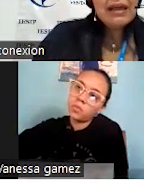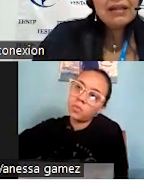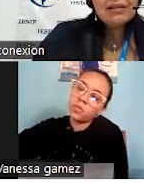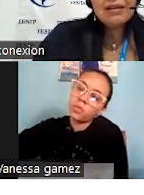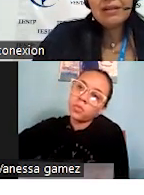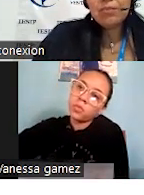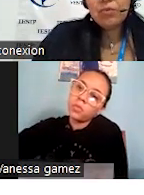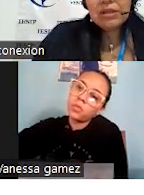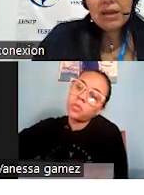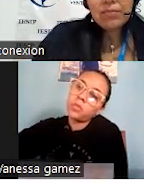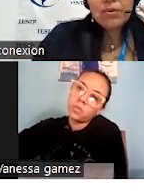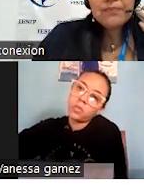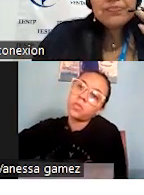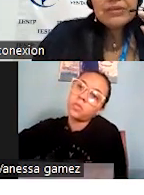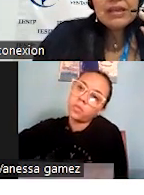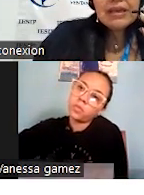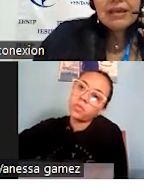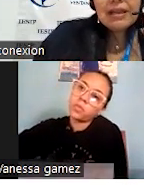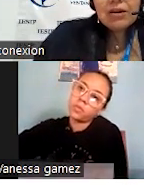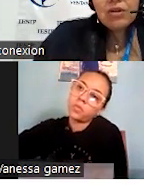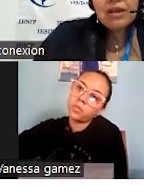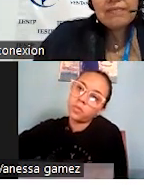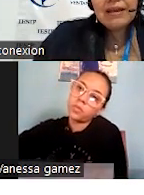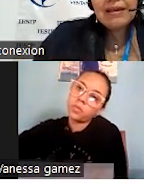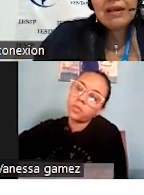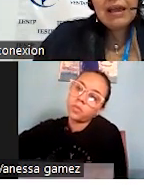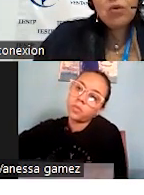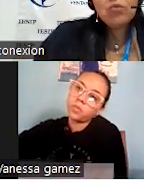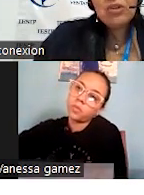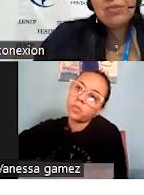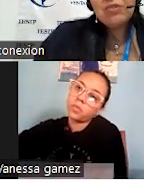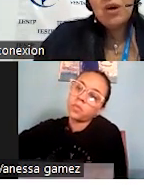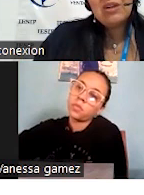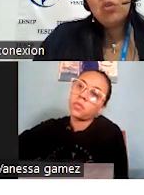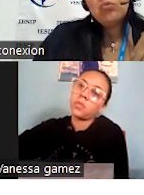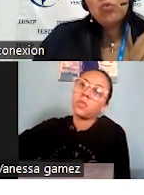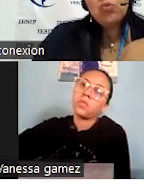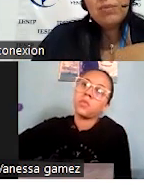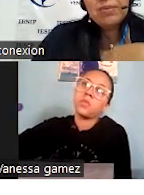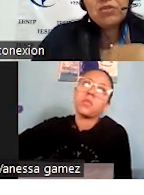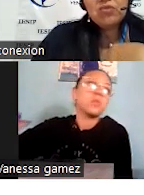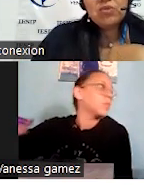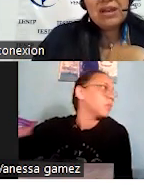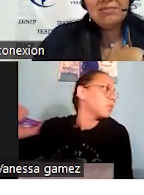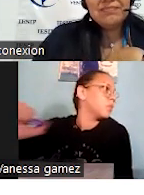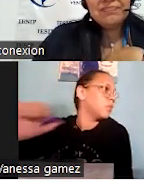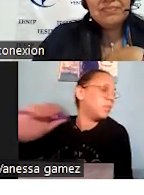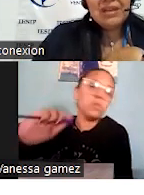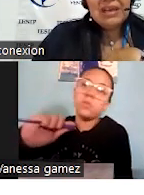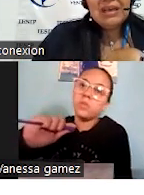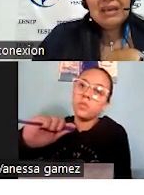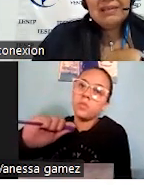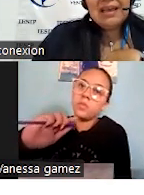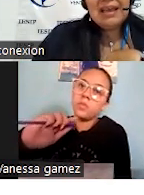cliente a cliente, de tiempo a tiempo. Y un servicio es algo como muy personal.